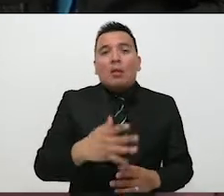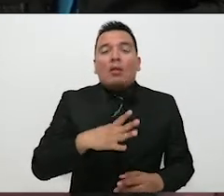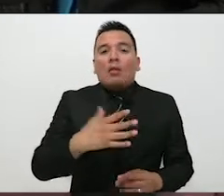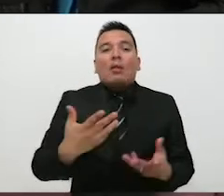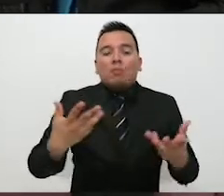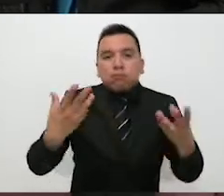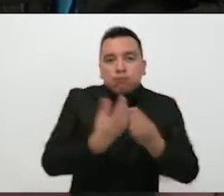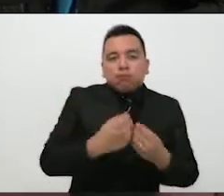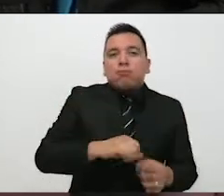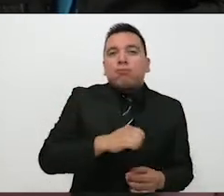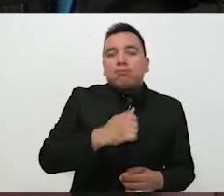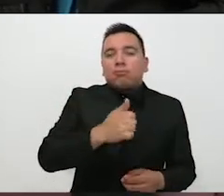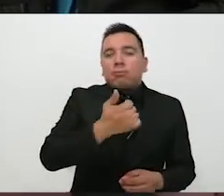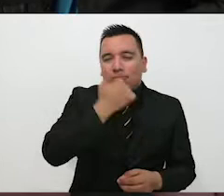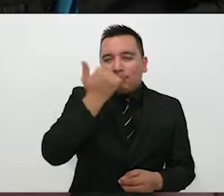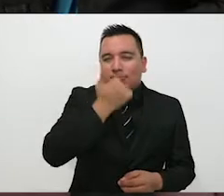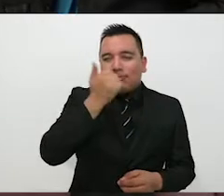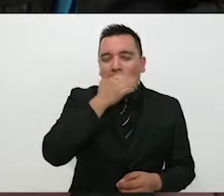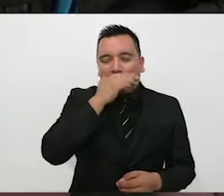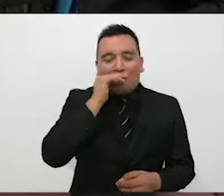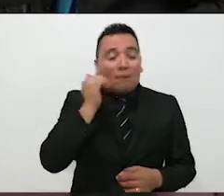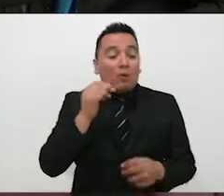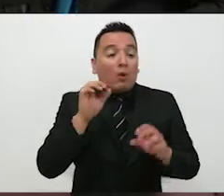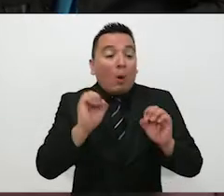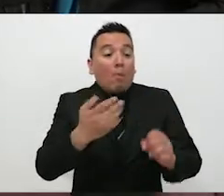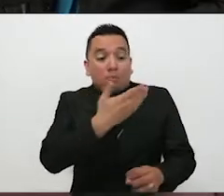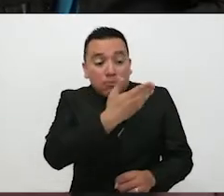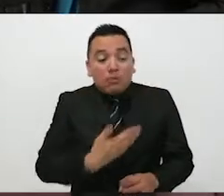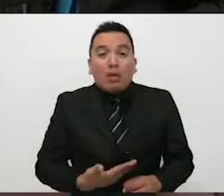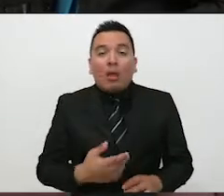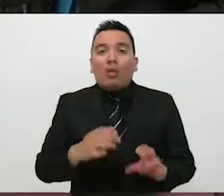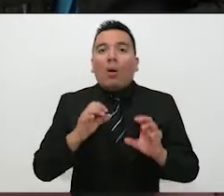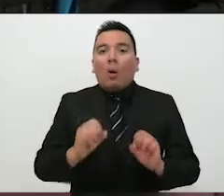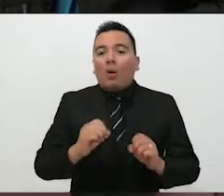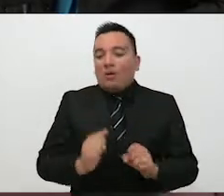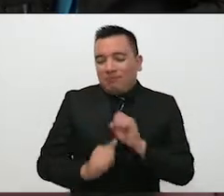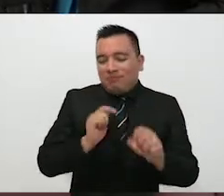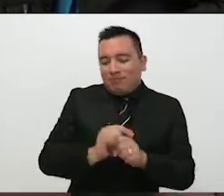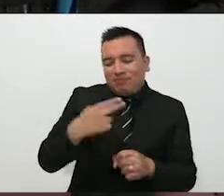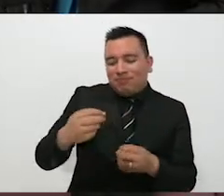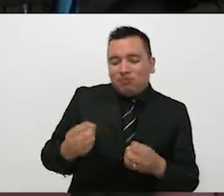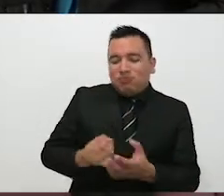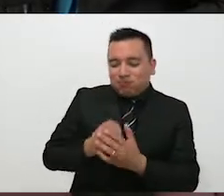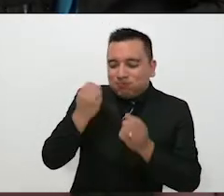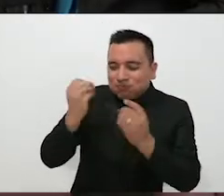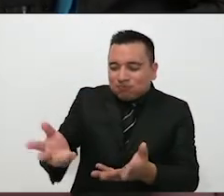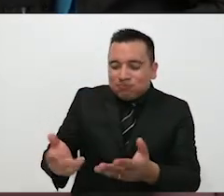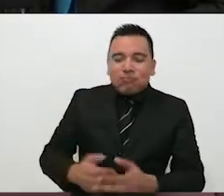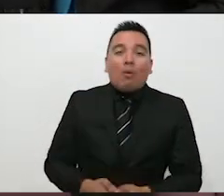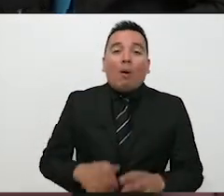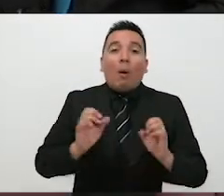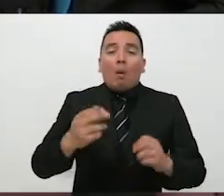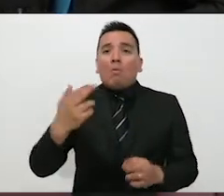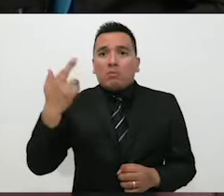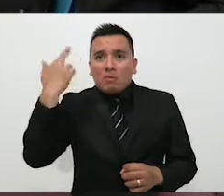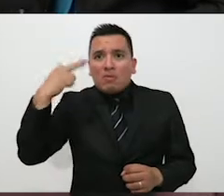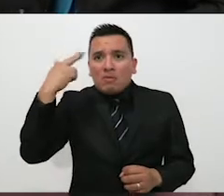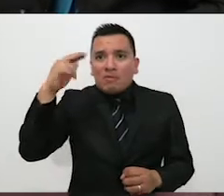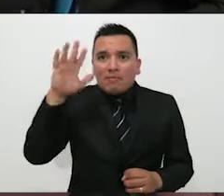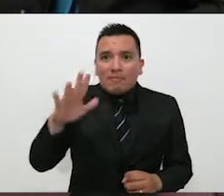alumnos, un presidente, a veces el nombre de una mascota, la reina y el rey. Son actividades pues